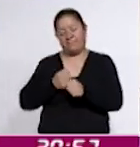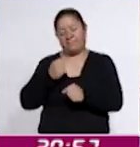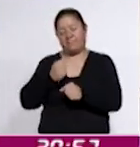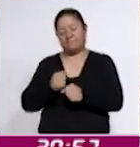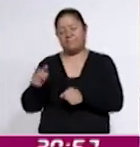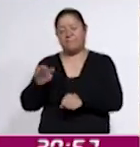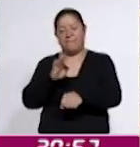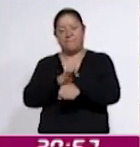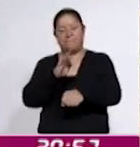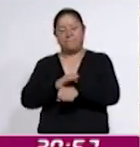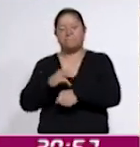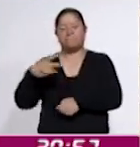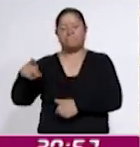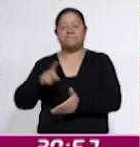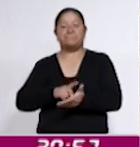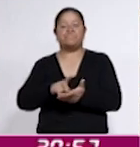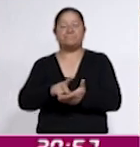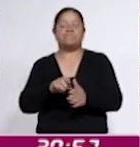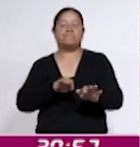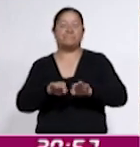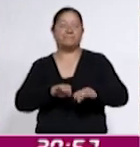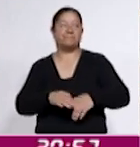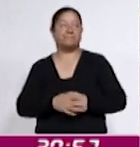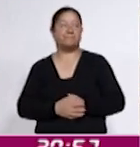en la defensa de sus derechos laborales.